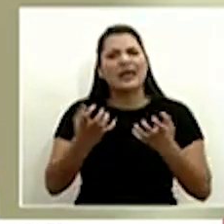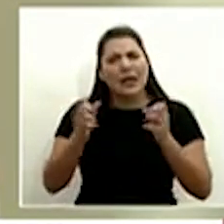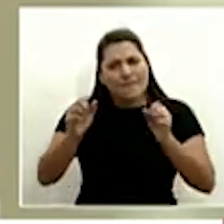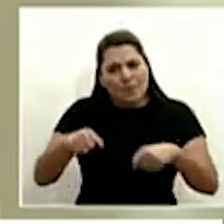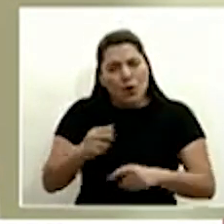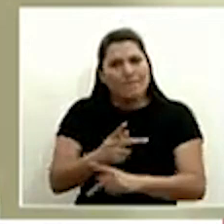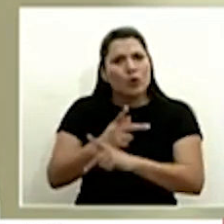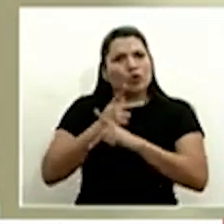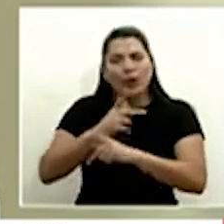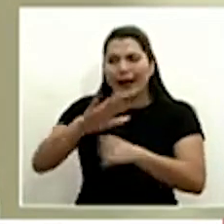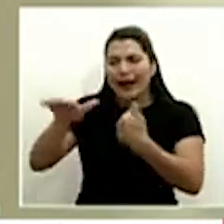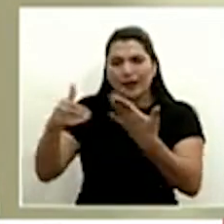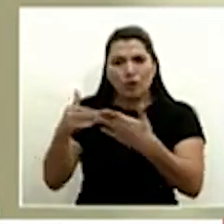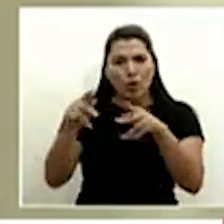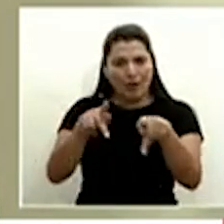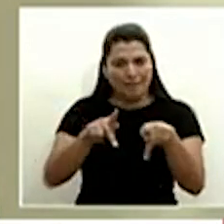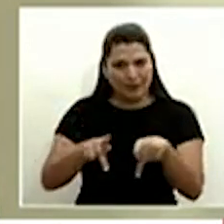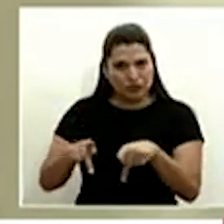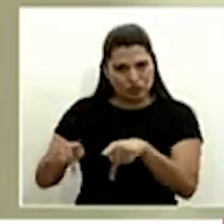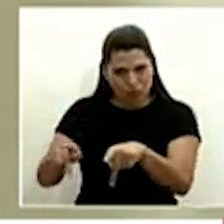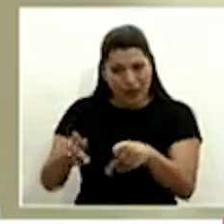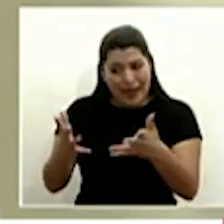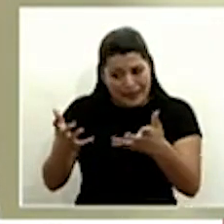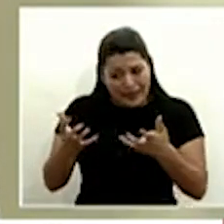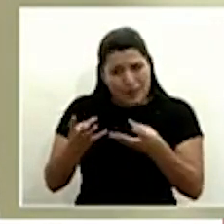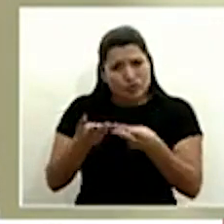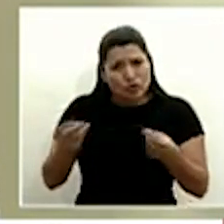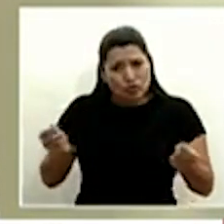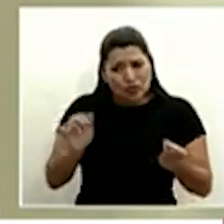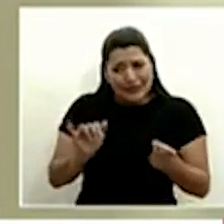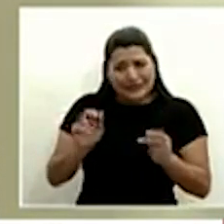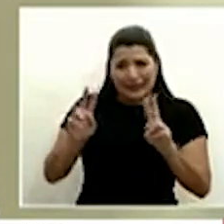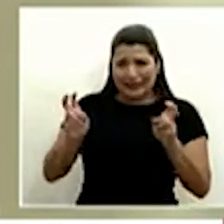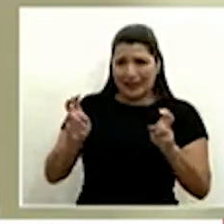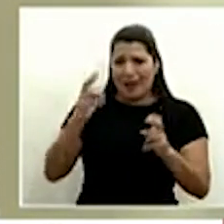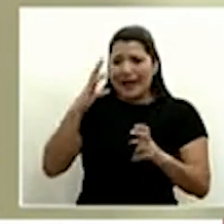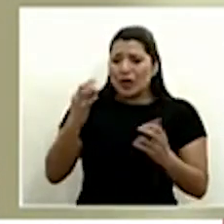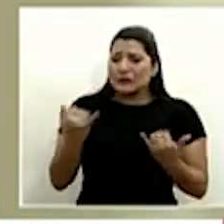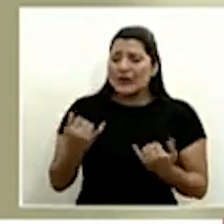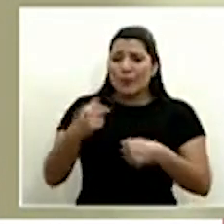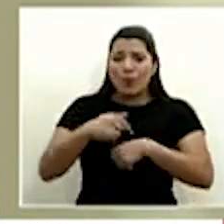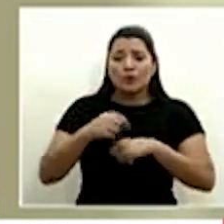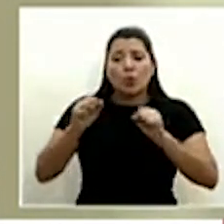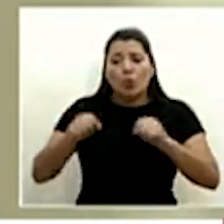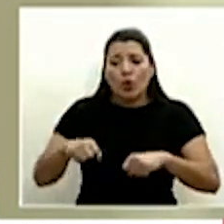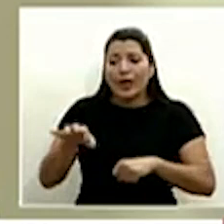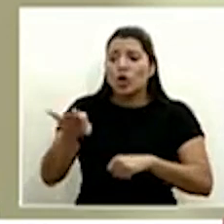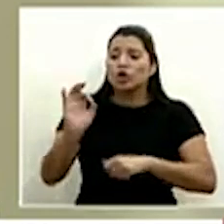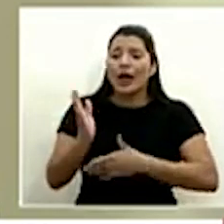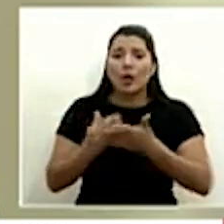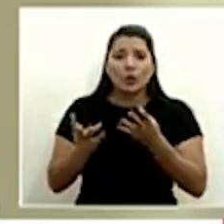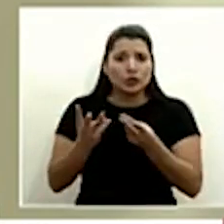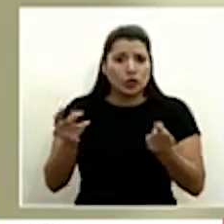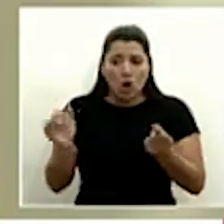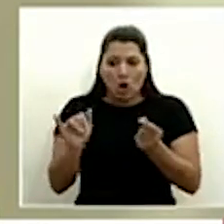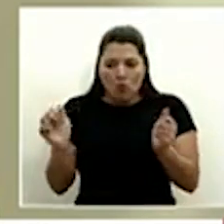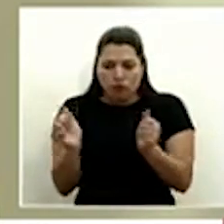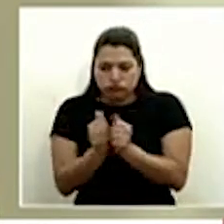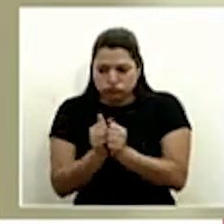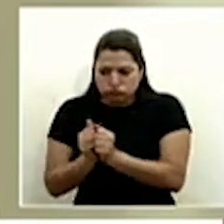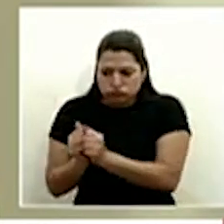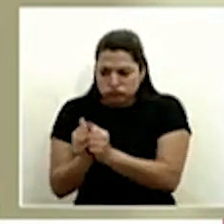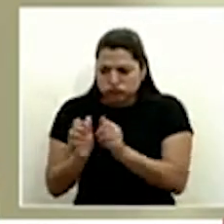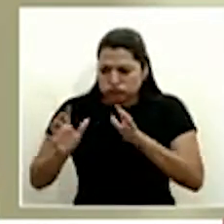ciudadanos el que este tema se solucione yo creo que ya es el momento de encontrar soluciones en conjunto seguir negociando pero